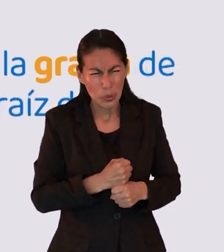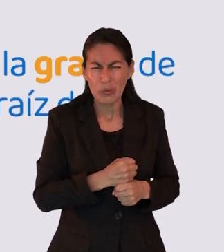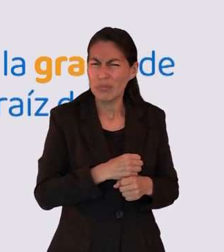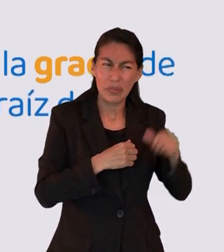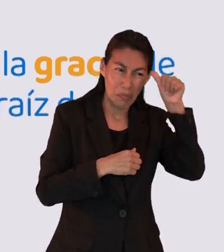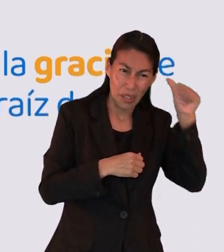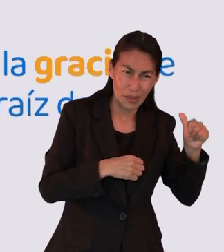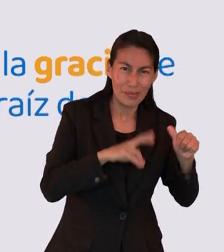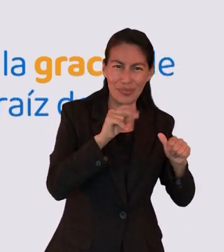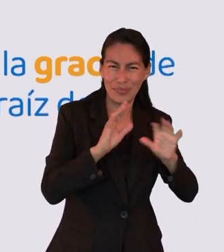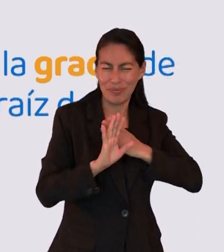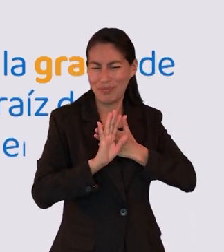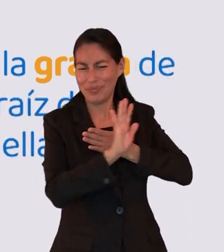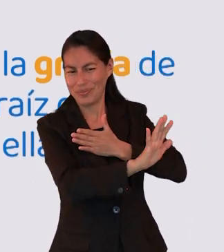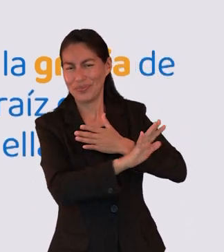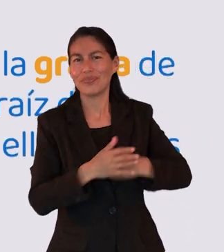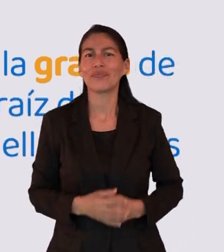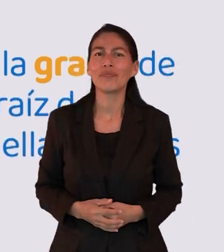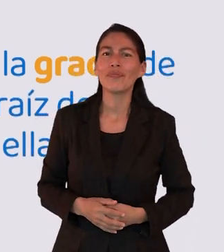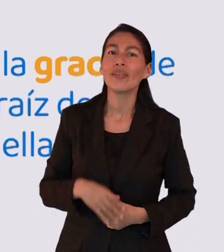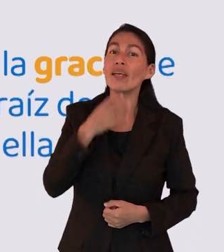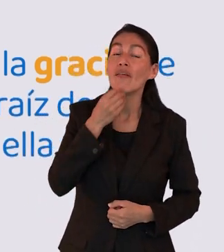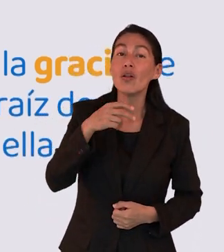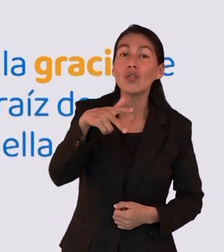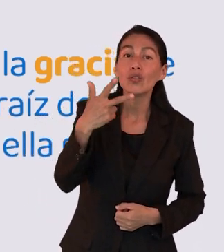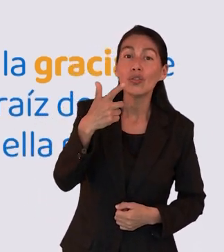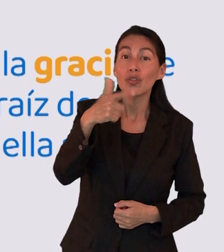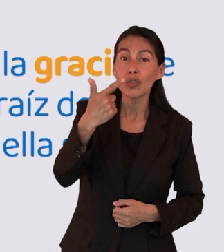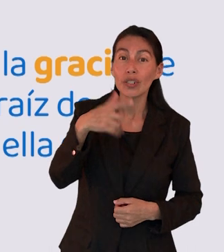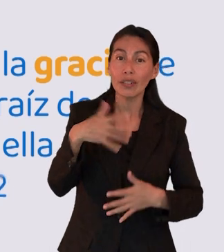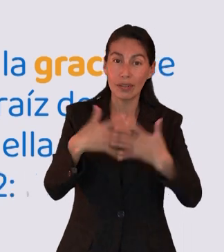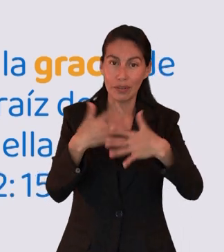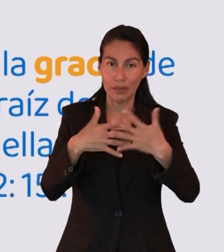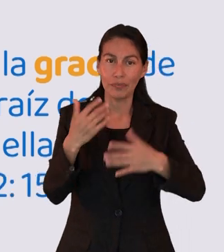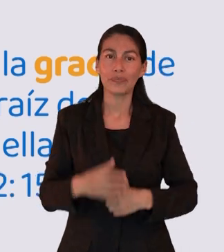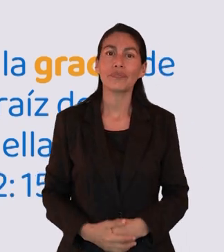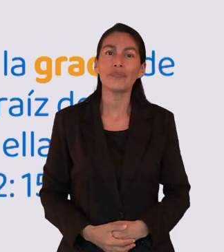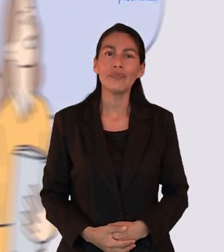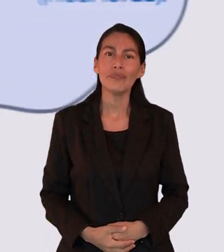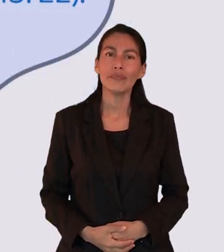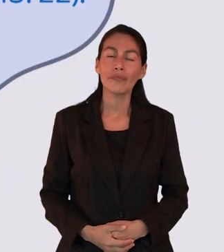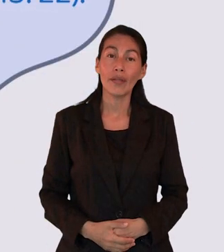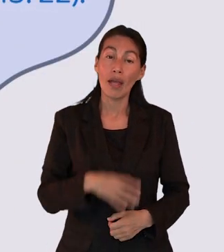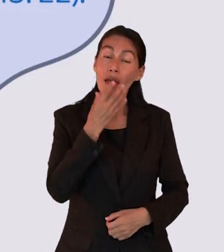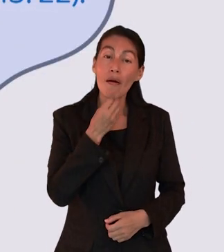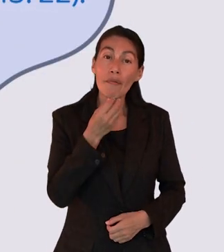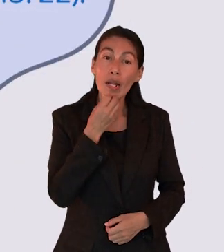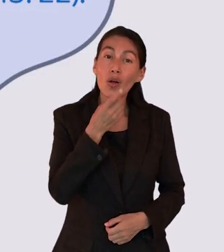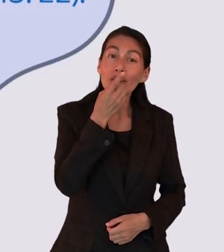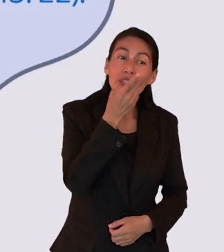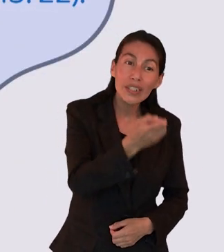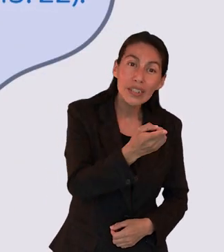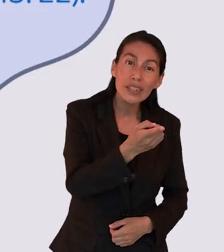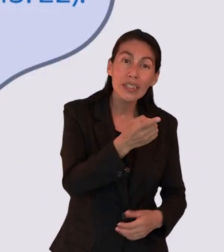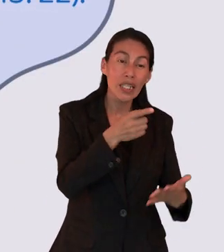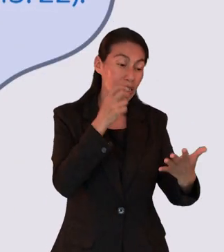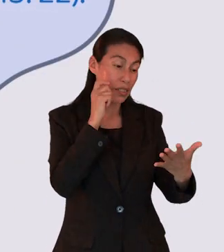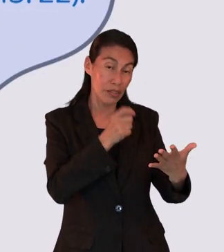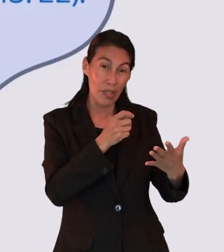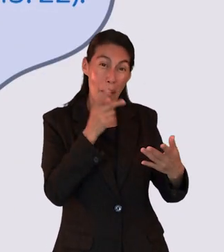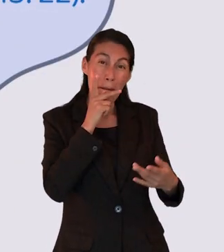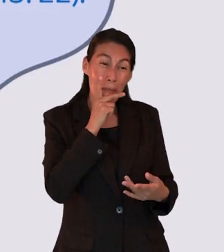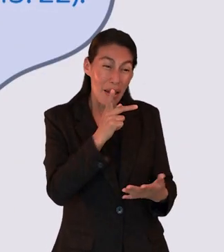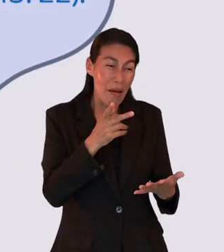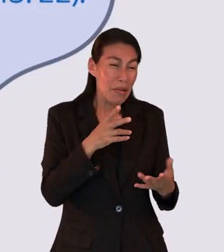amargura os estorbe y por ella muchos sean contaminados. Hebreos 12.15 La carta, en términos generales,